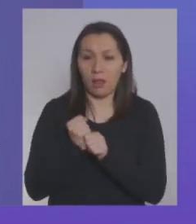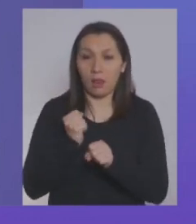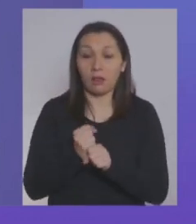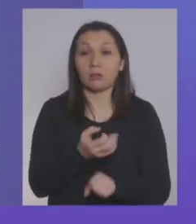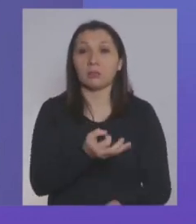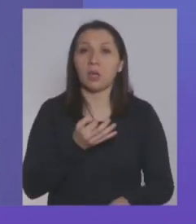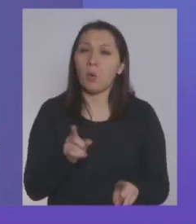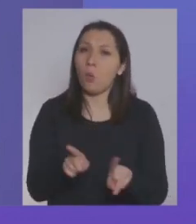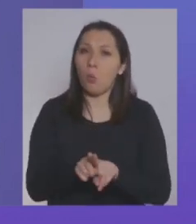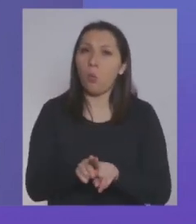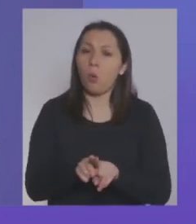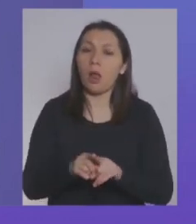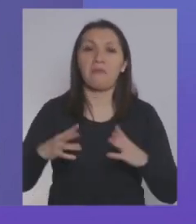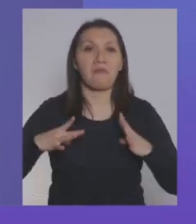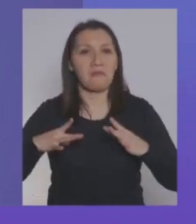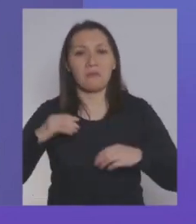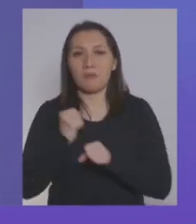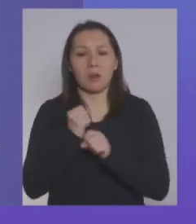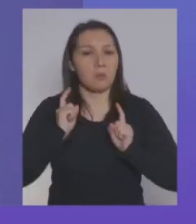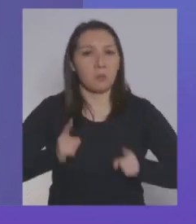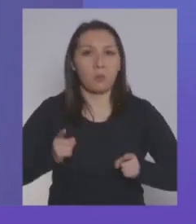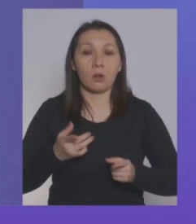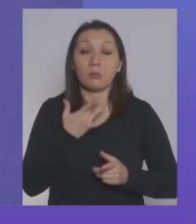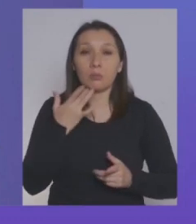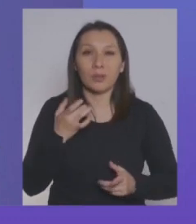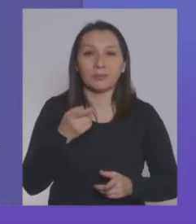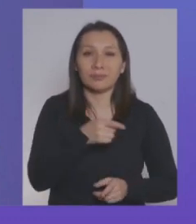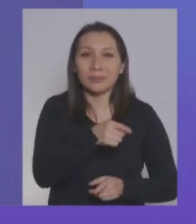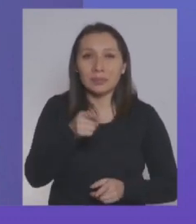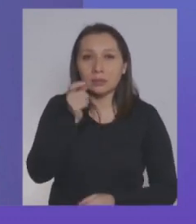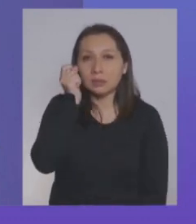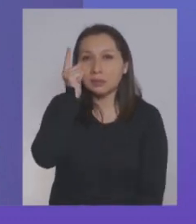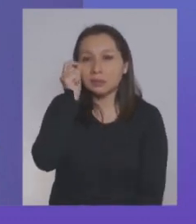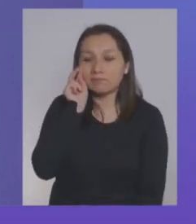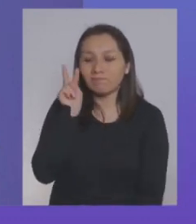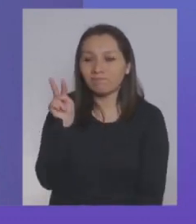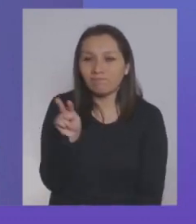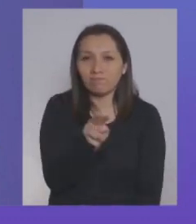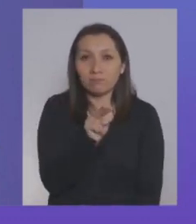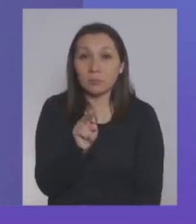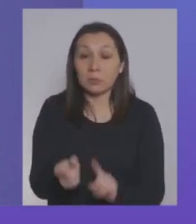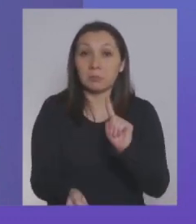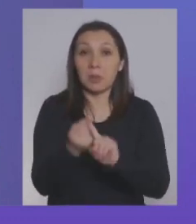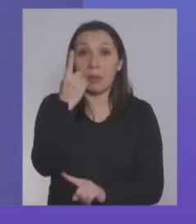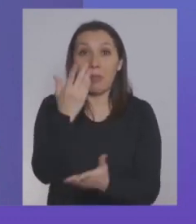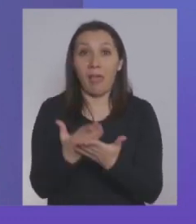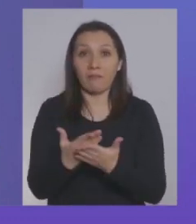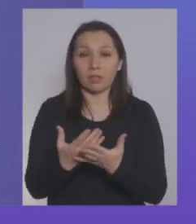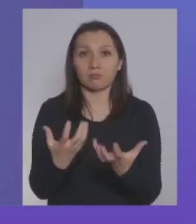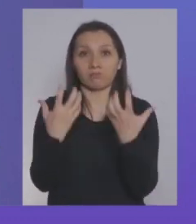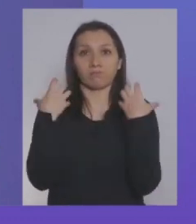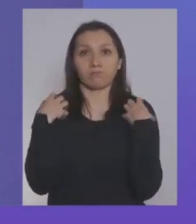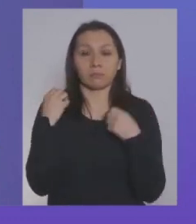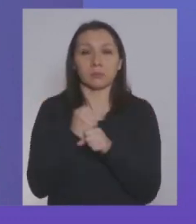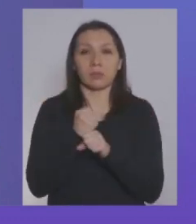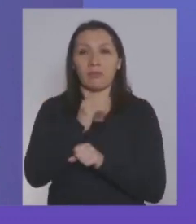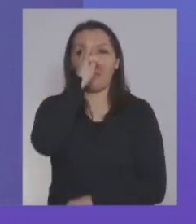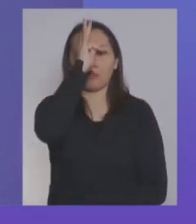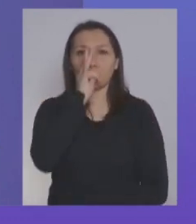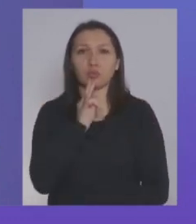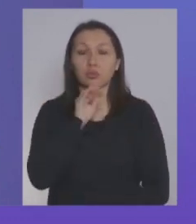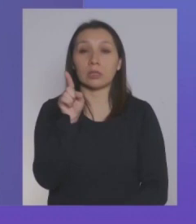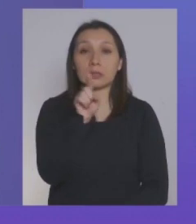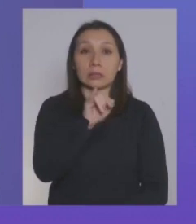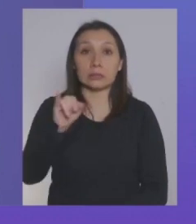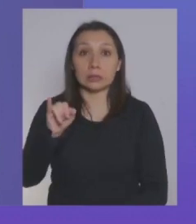te dicen que lo hacen con mucha felicidad porque ellos entienden o ven, quizás por vez primera en su función típica como funcionarios de